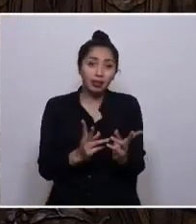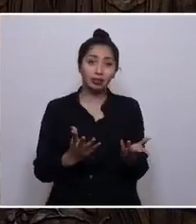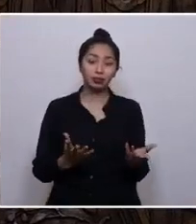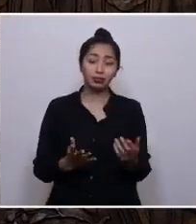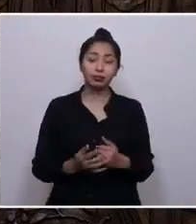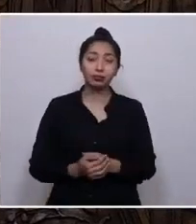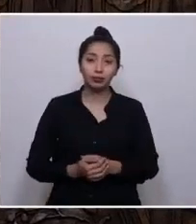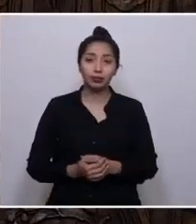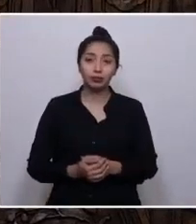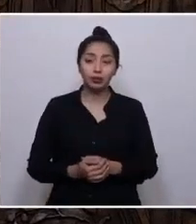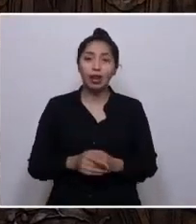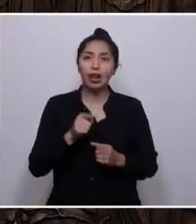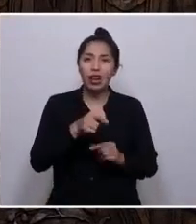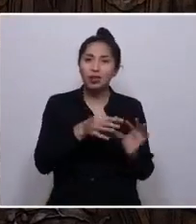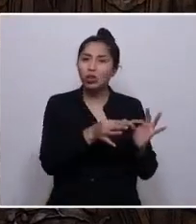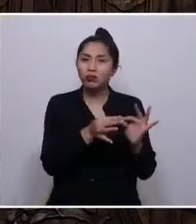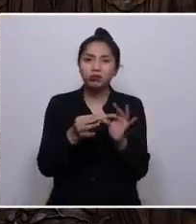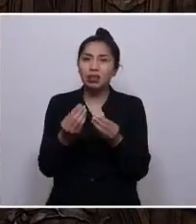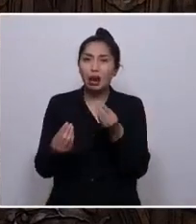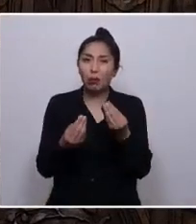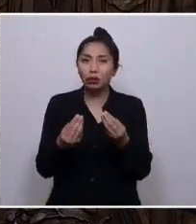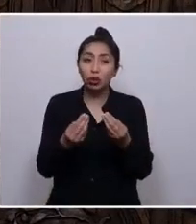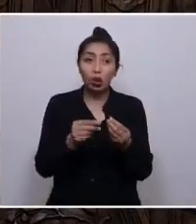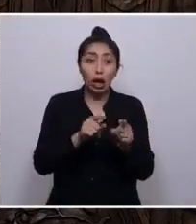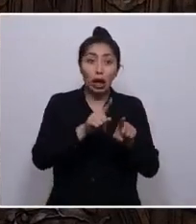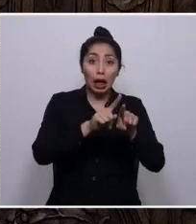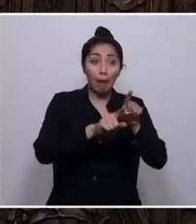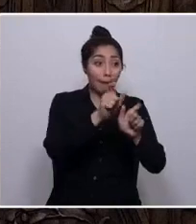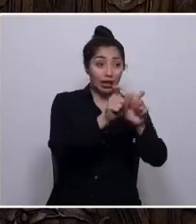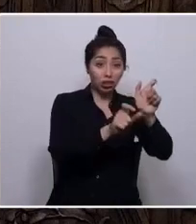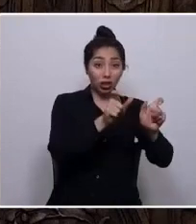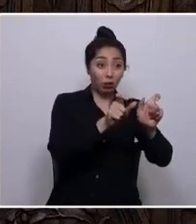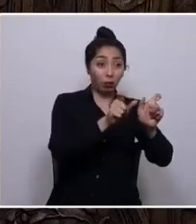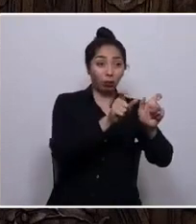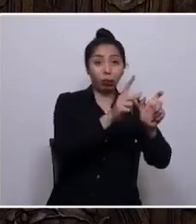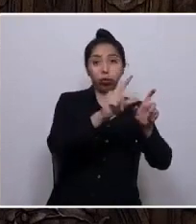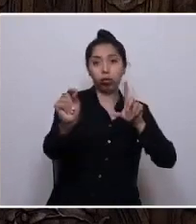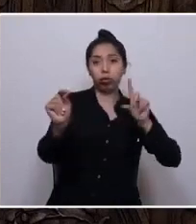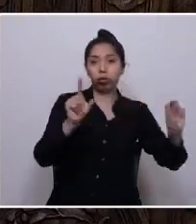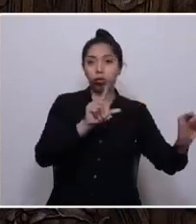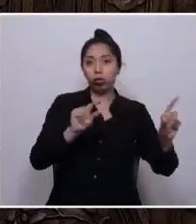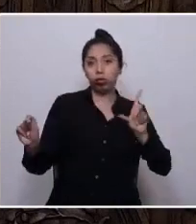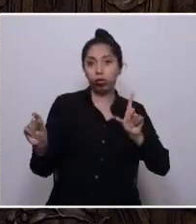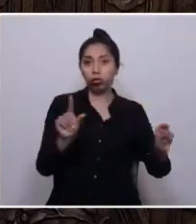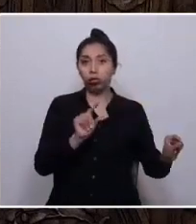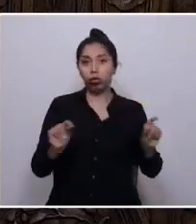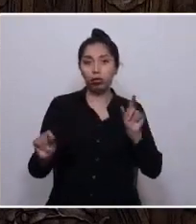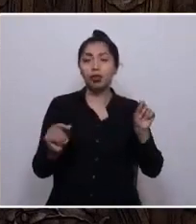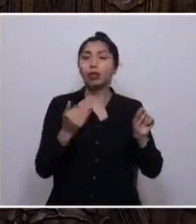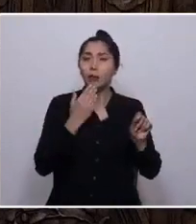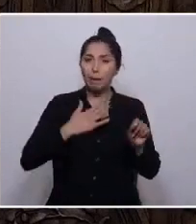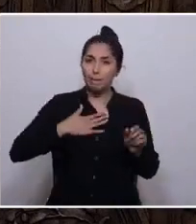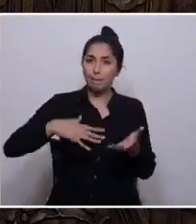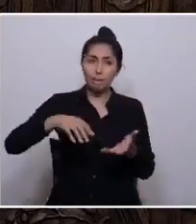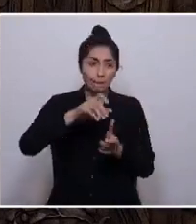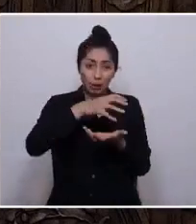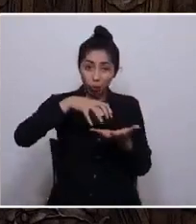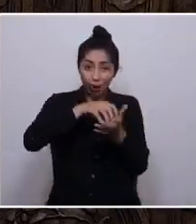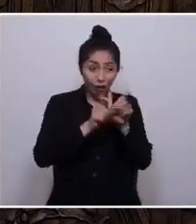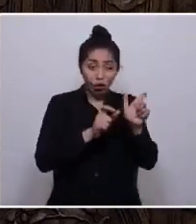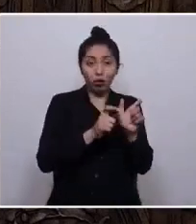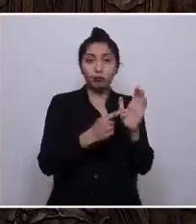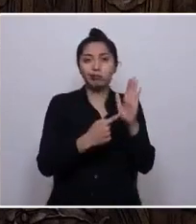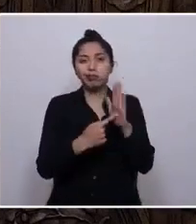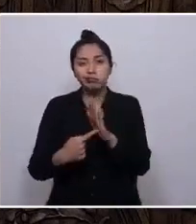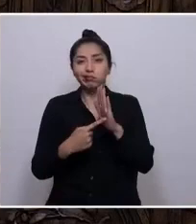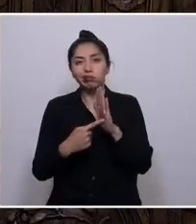Esto ha provocado el despoblamiento de los territorios. Y con el despoblamiento, la marginación de mi gente, las ciudades y la